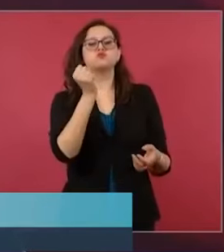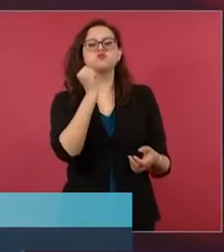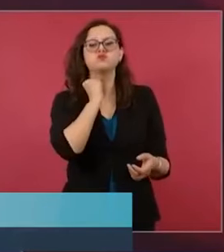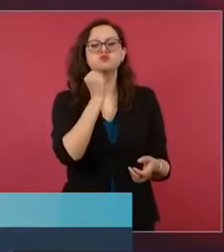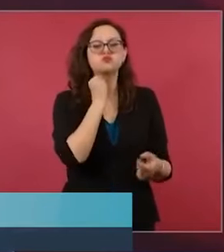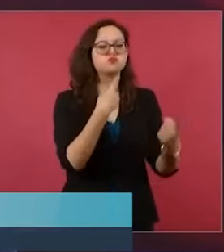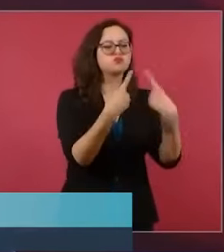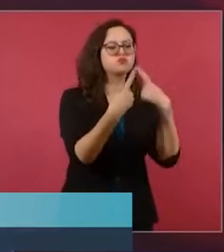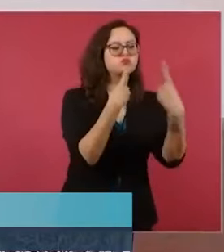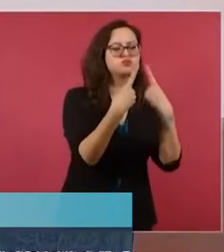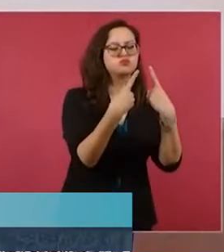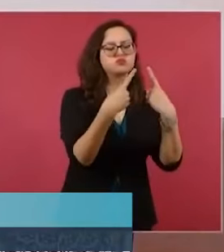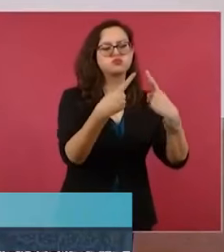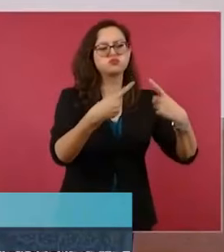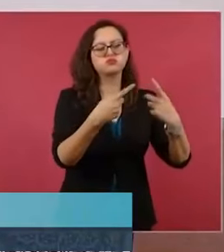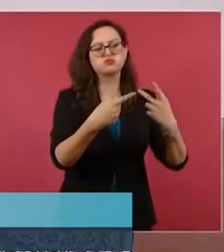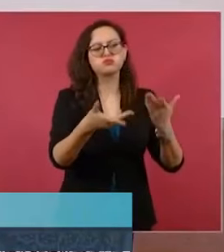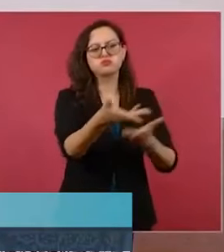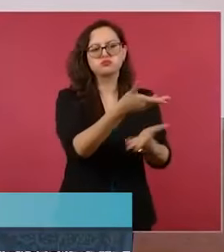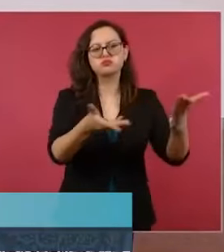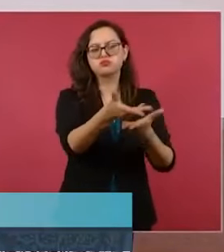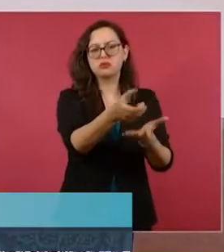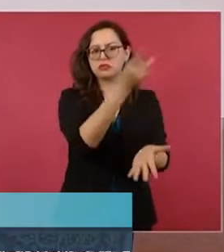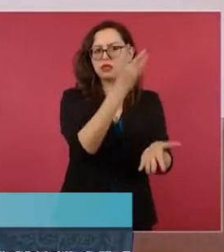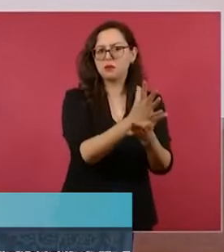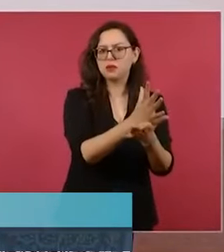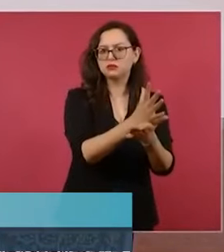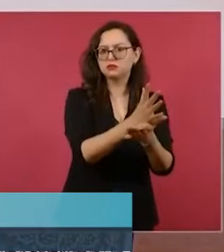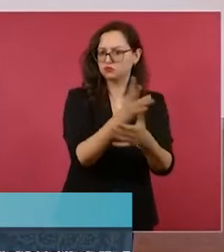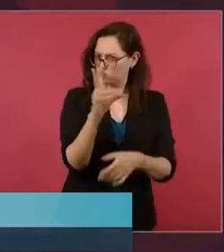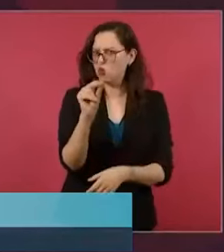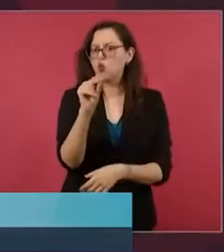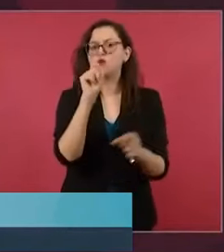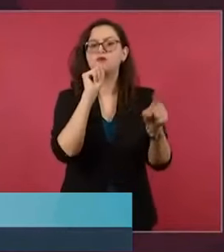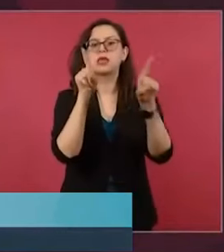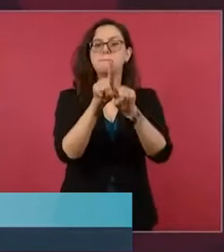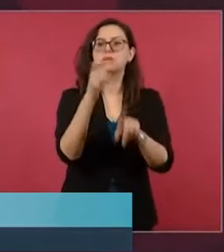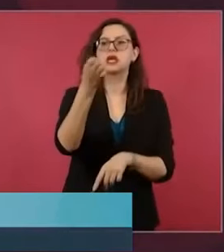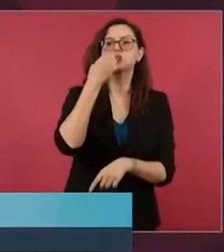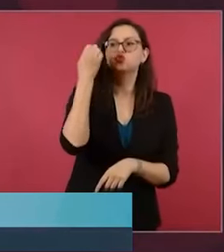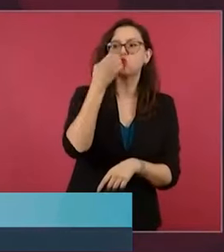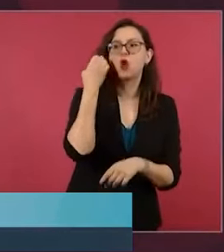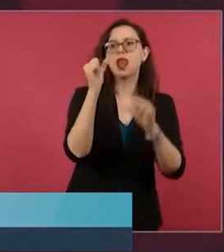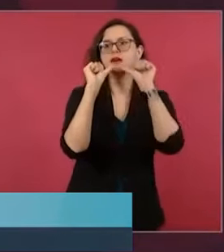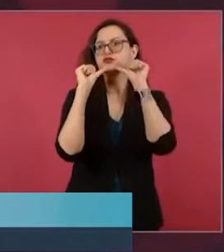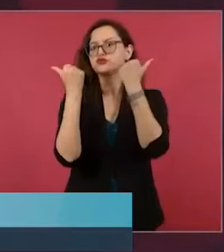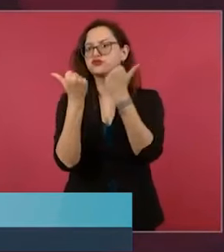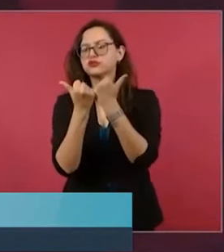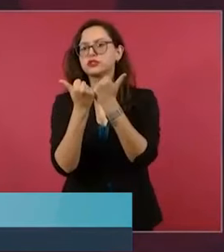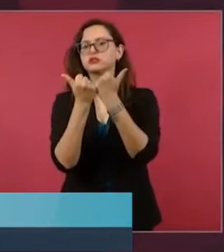las barras de abogados, las facultades de derecho, los propios ministros